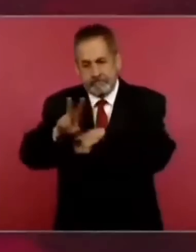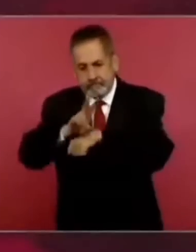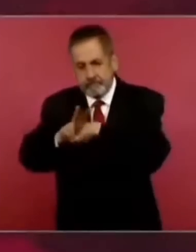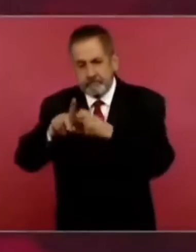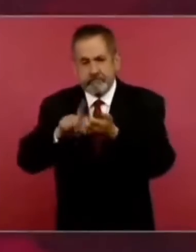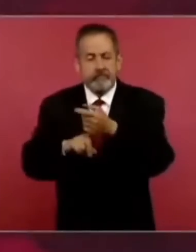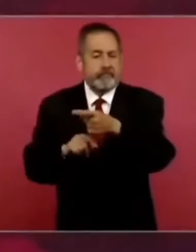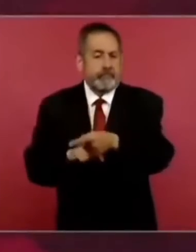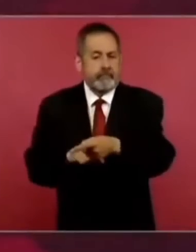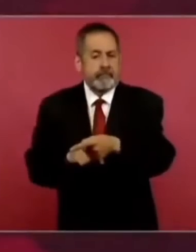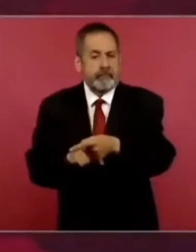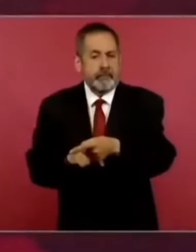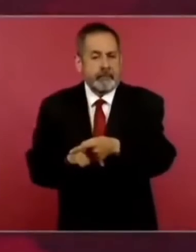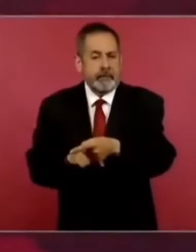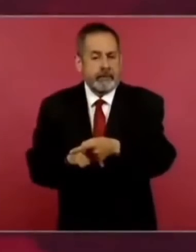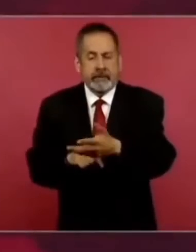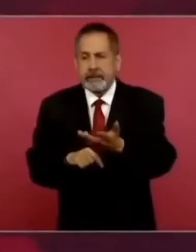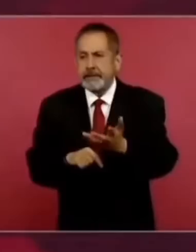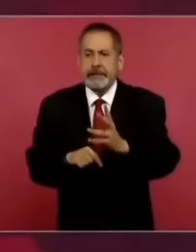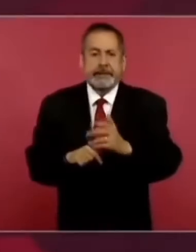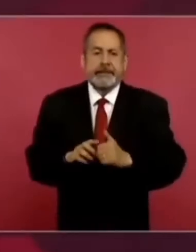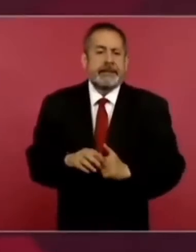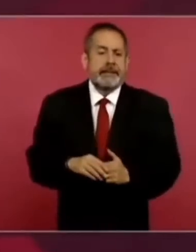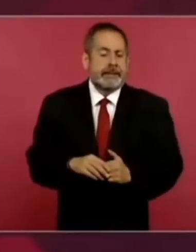se tiene que